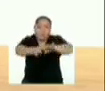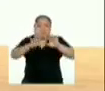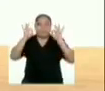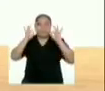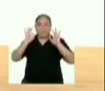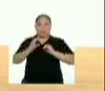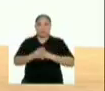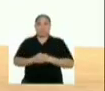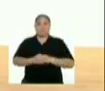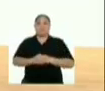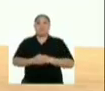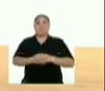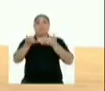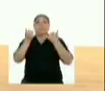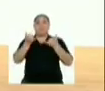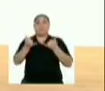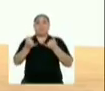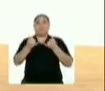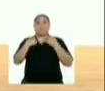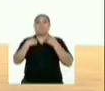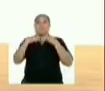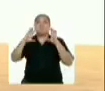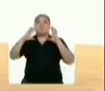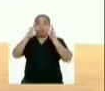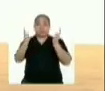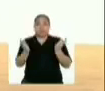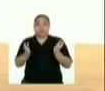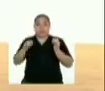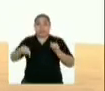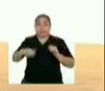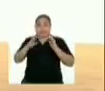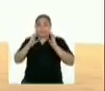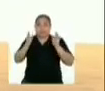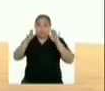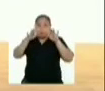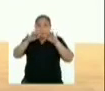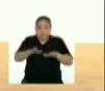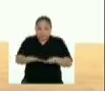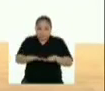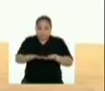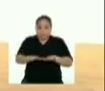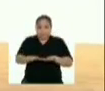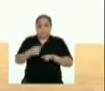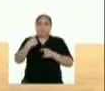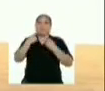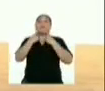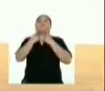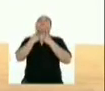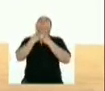Perfecto. Ahora bajamos la cadera, llevamos la cabeza hacia atrás.